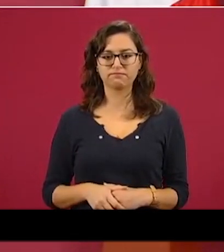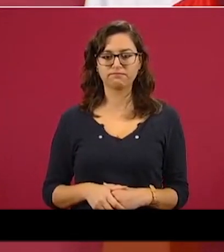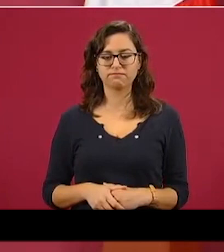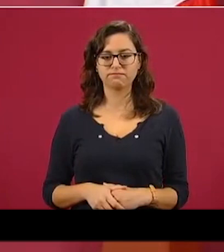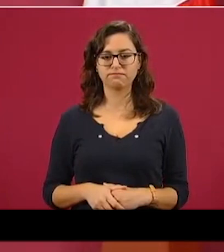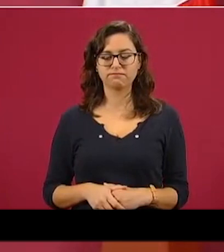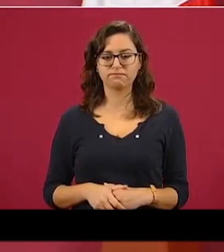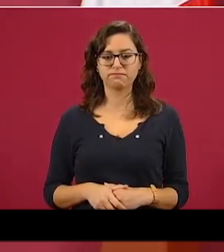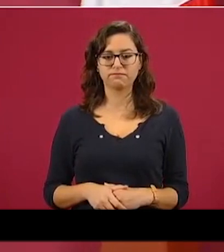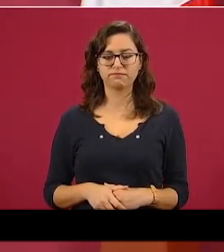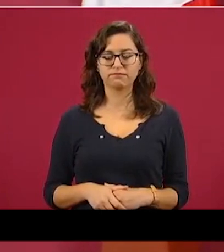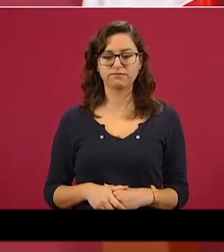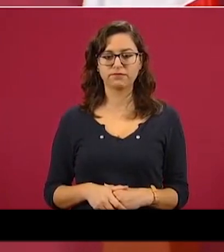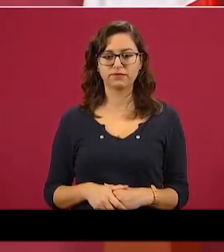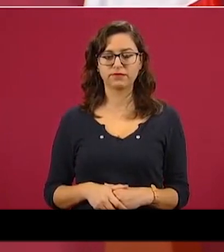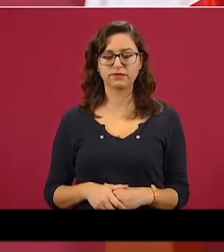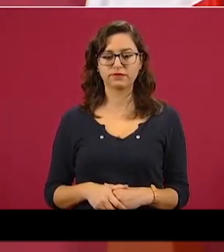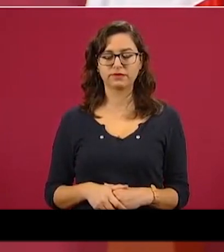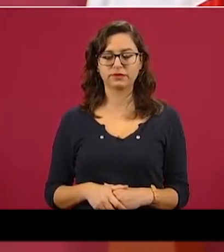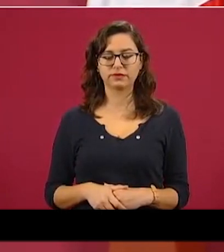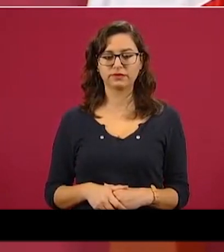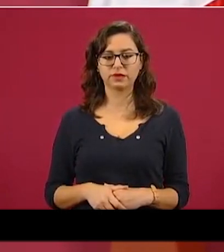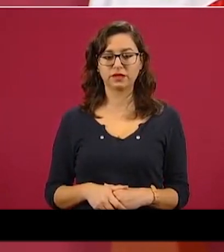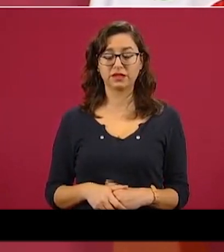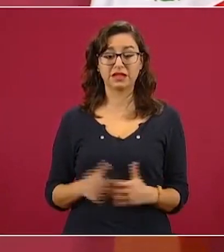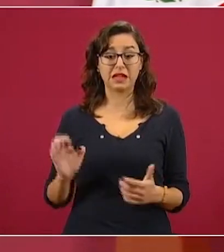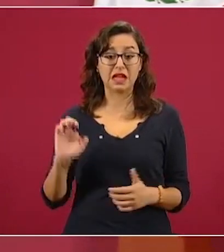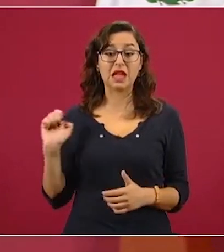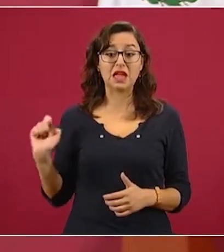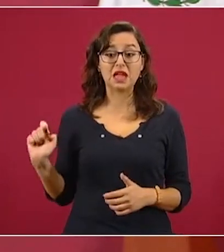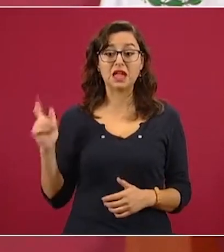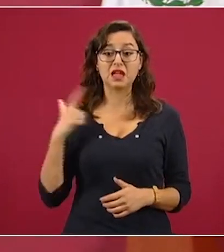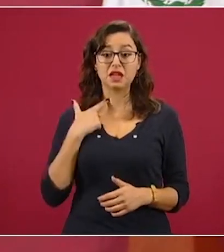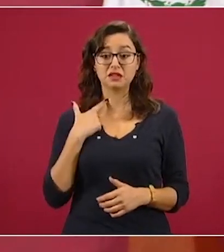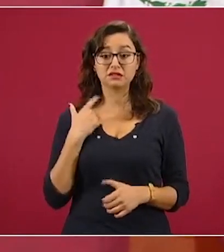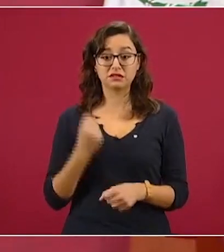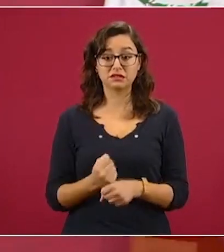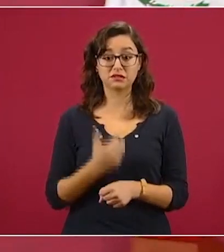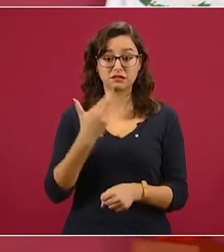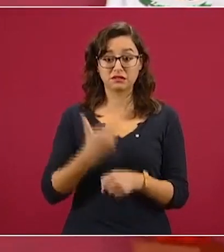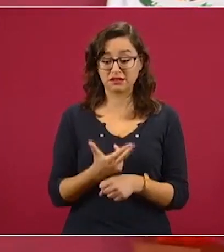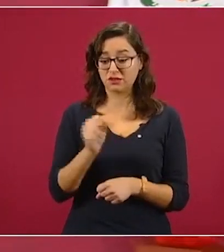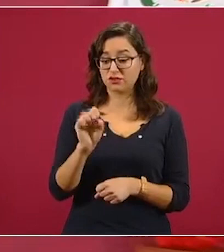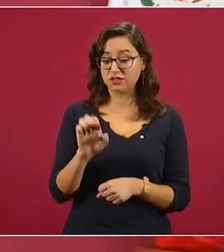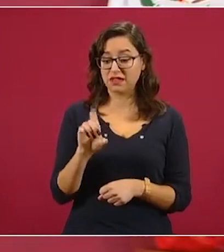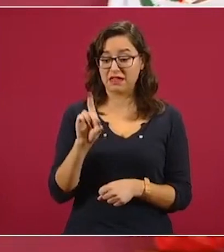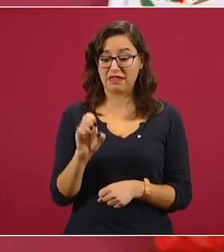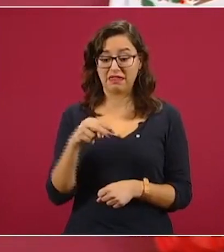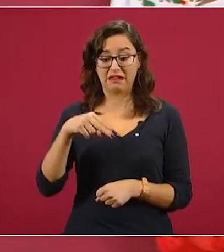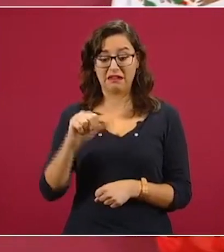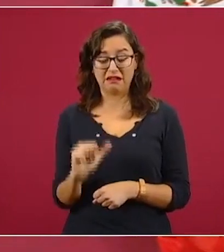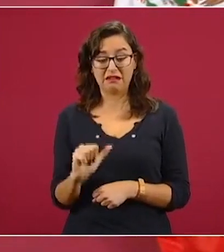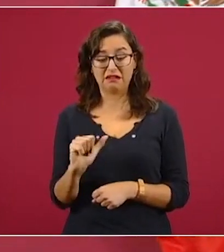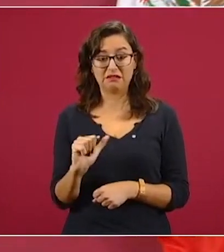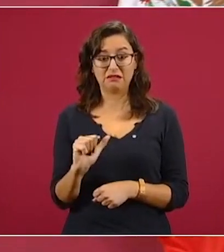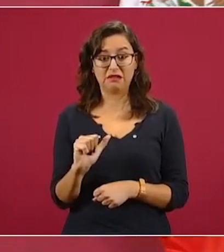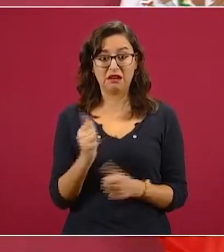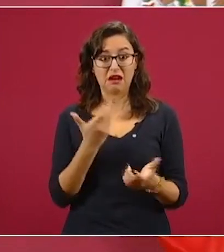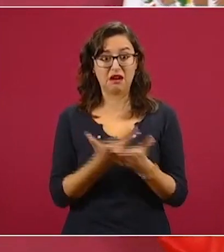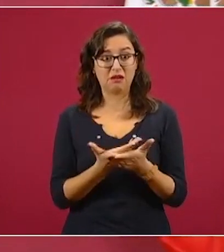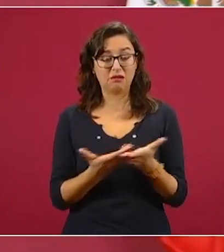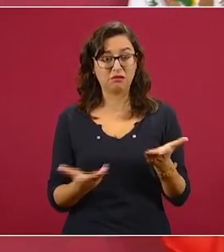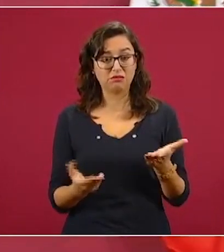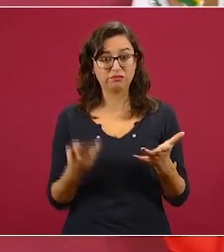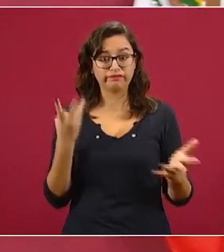exsecretario de la Defensa sea